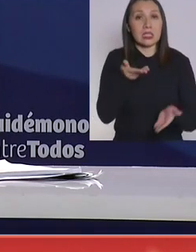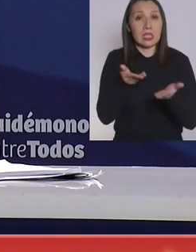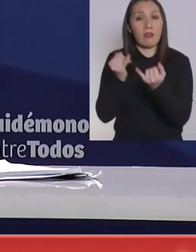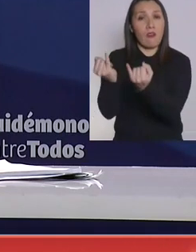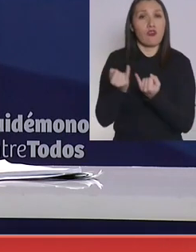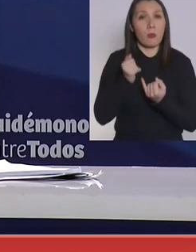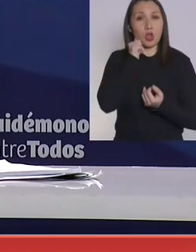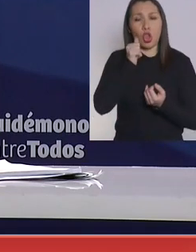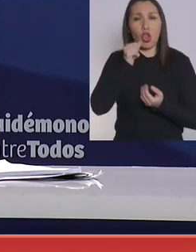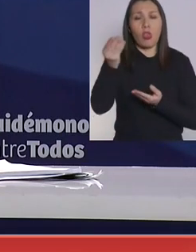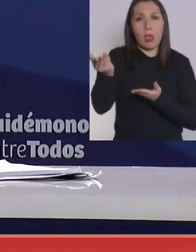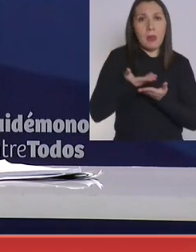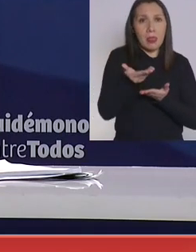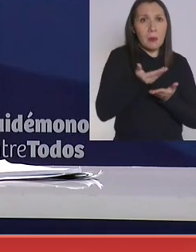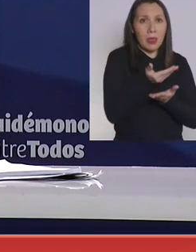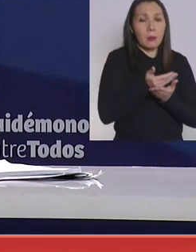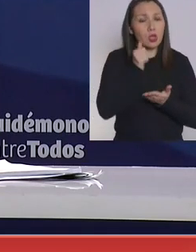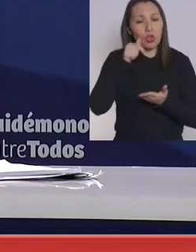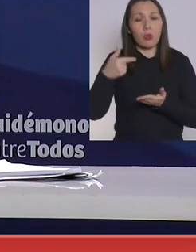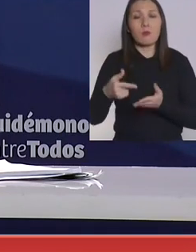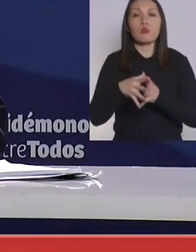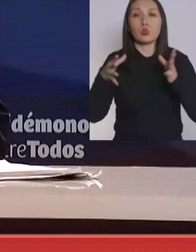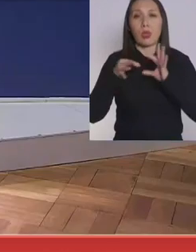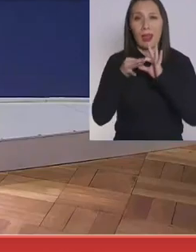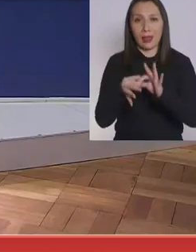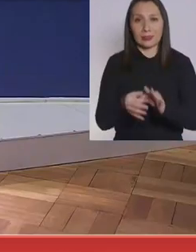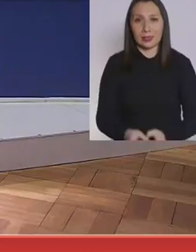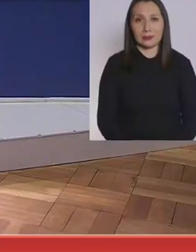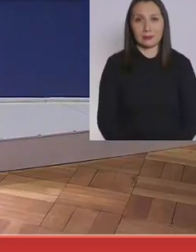envían información día a día. Muchas gracias.